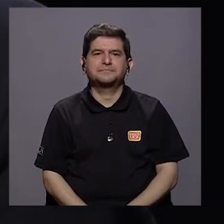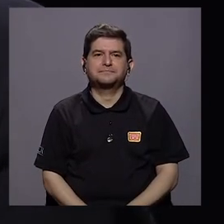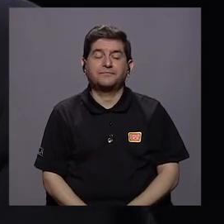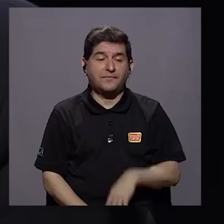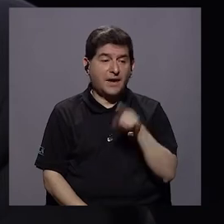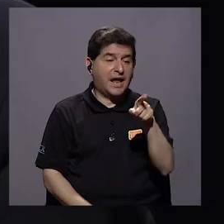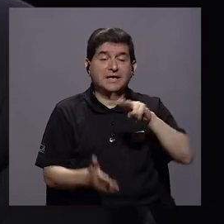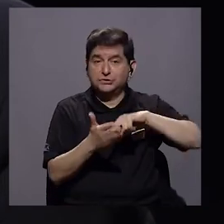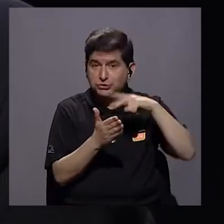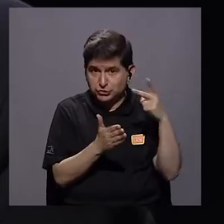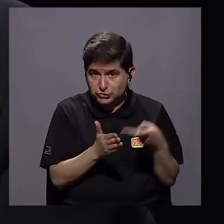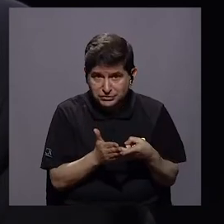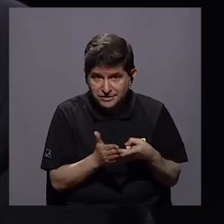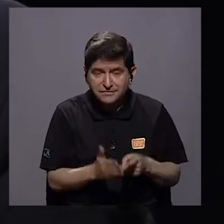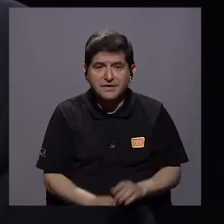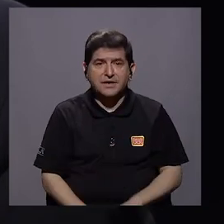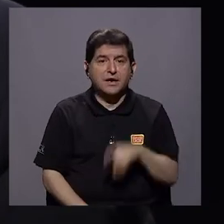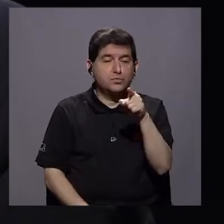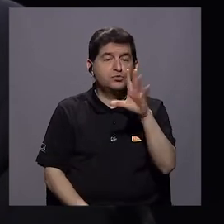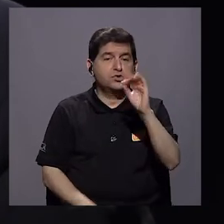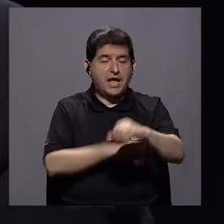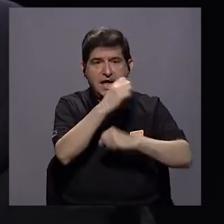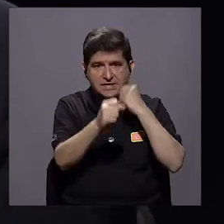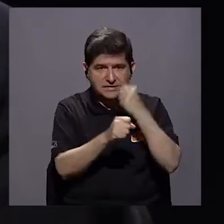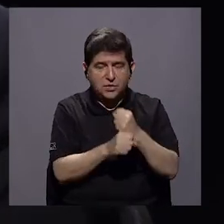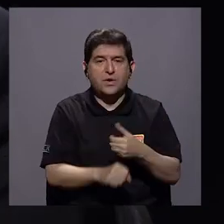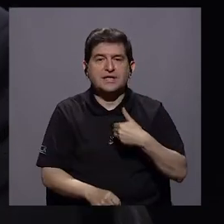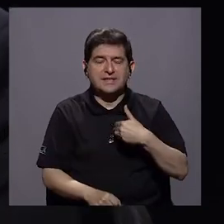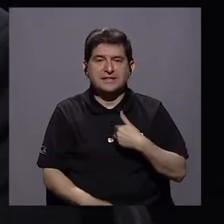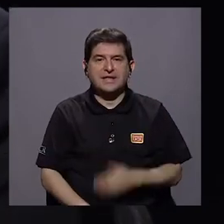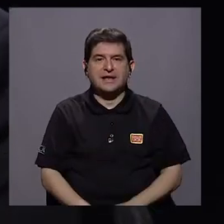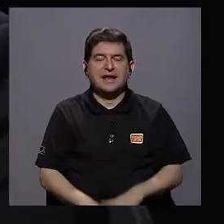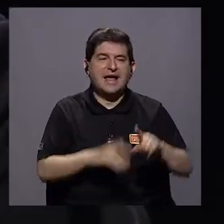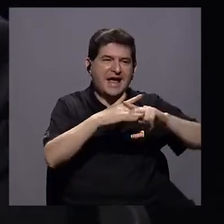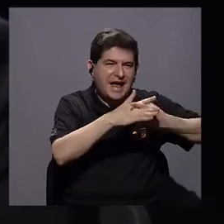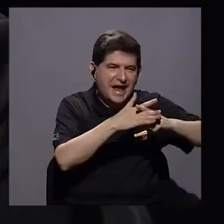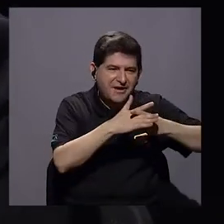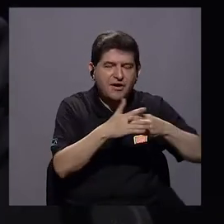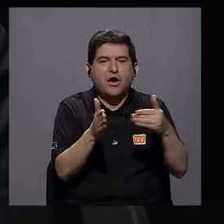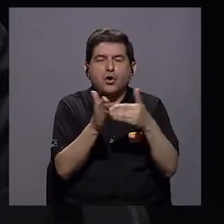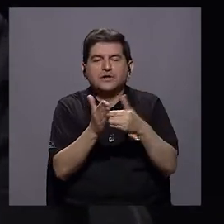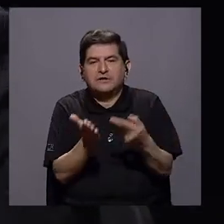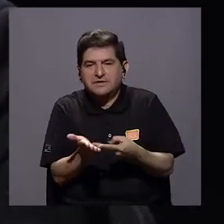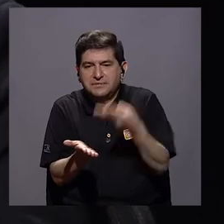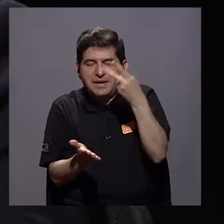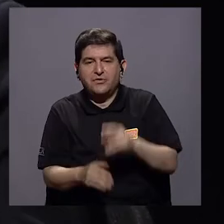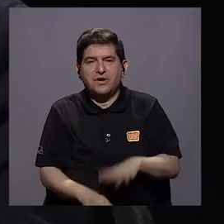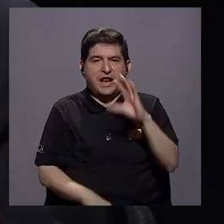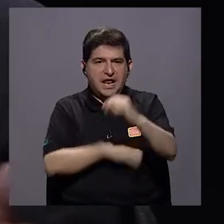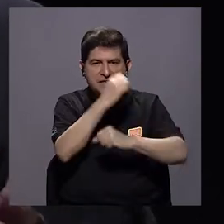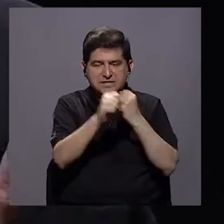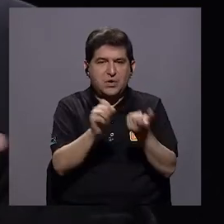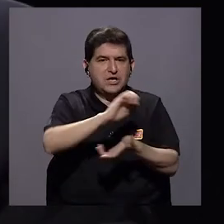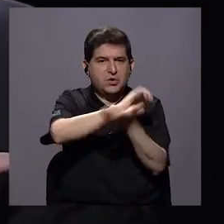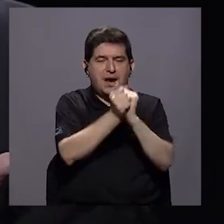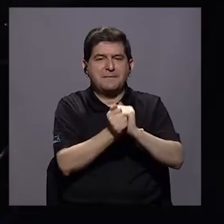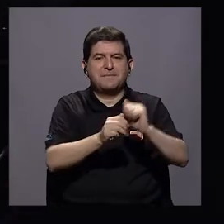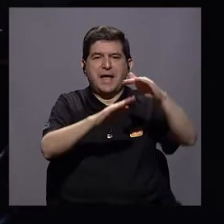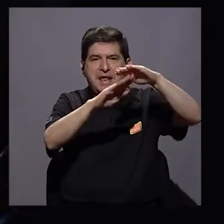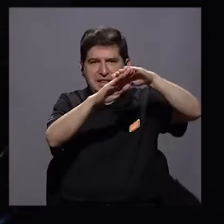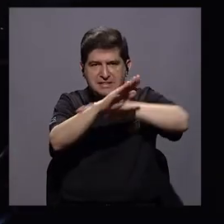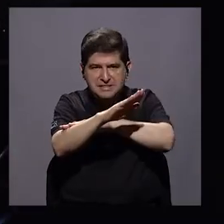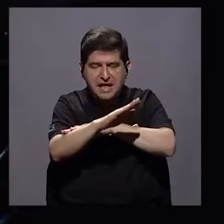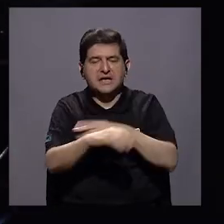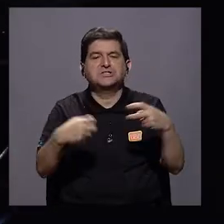Entonces, eso quiere decir que usted en 50 años tiene que reponer, reparar, revalorar. En 50 años usted va a tener que cambiar